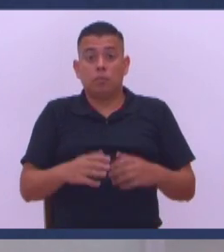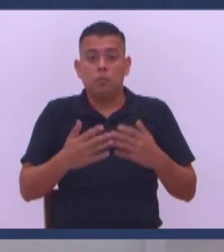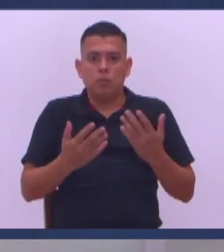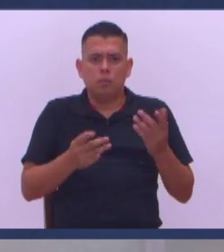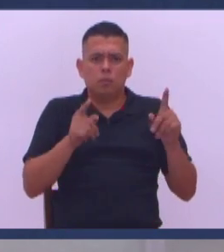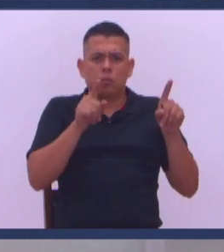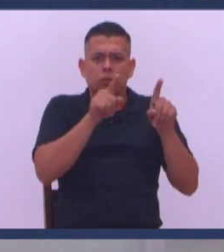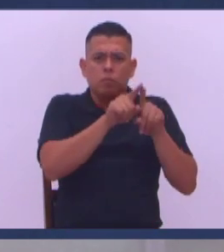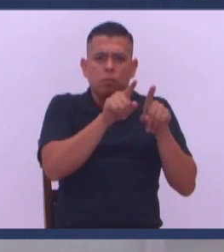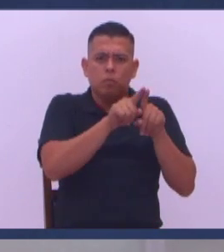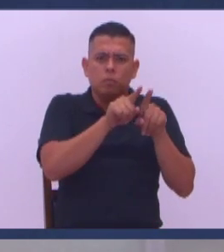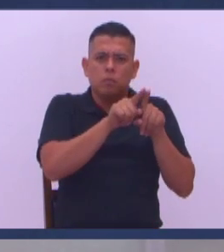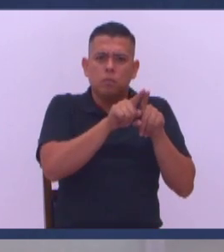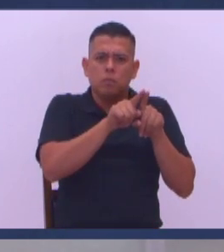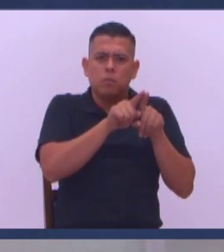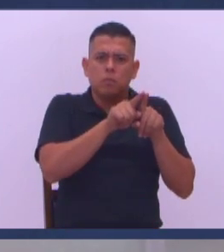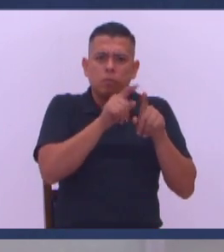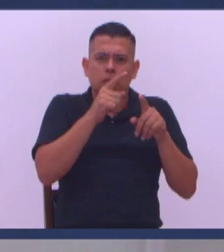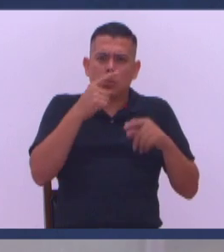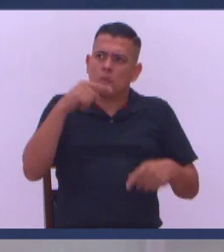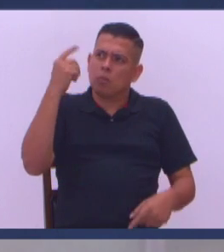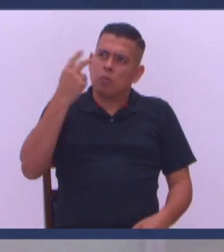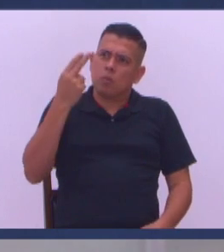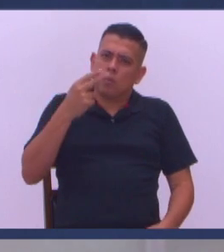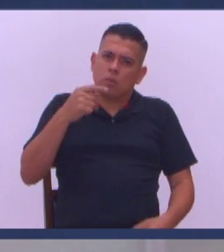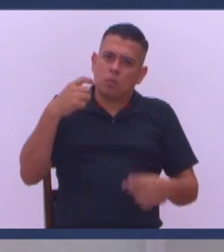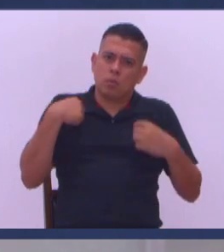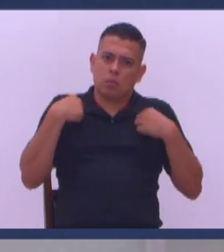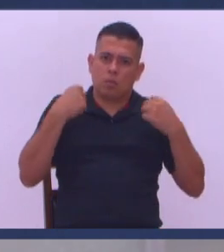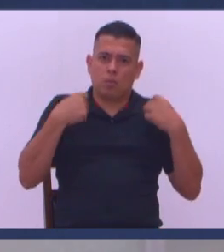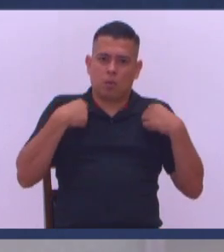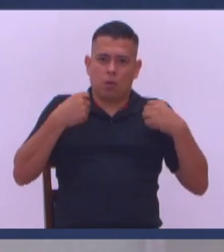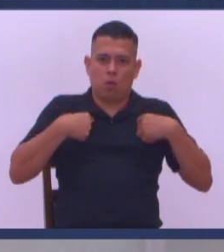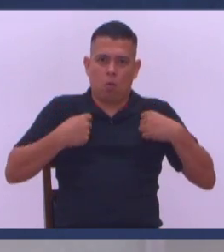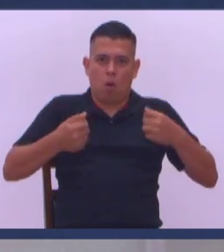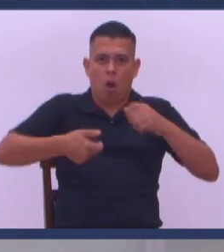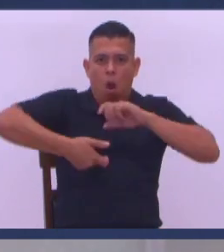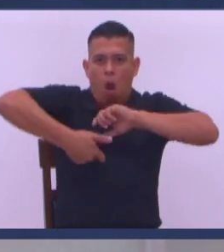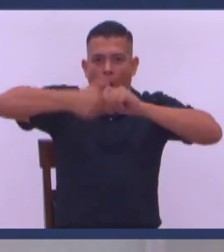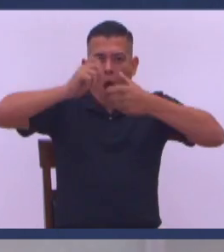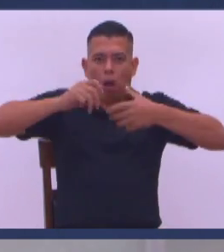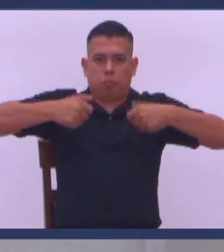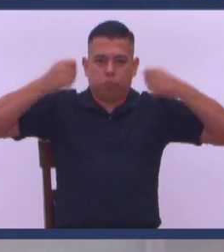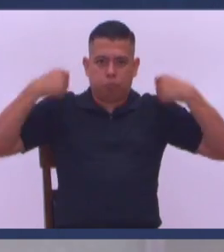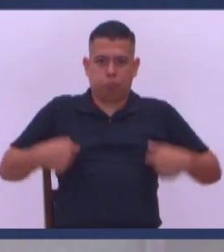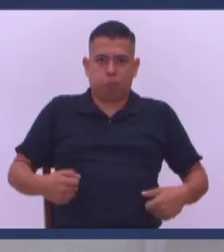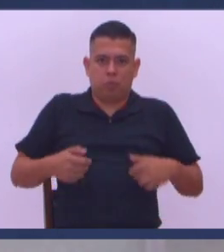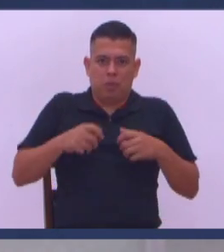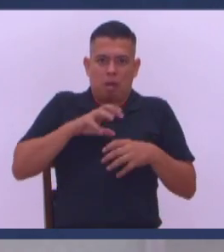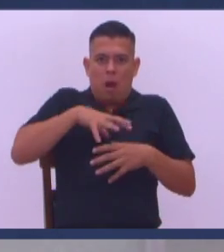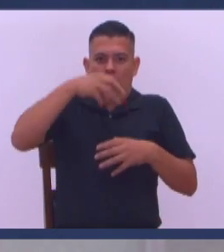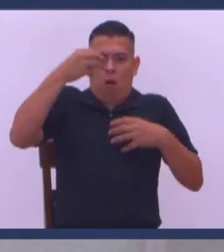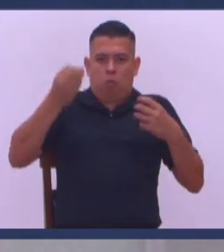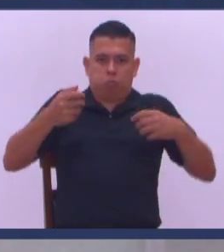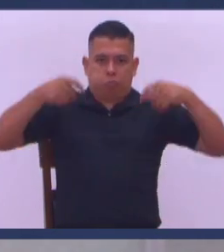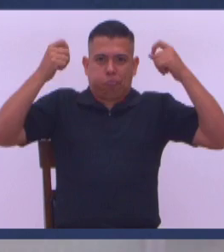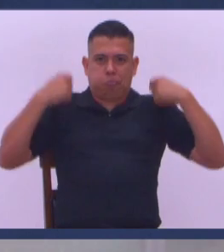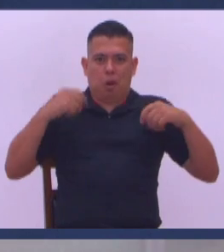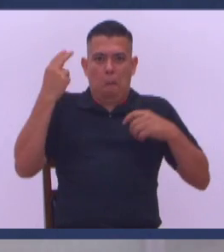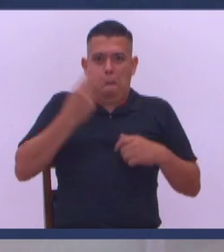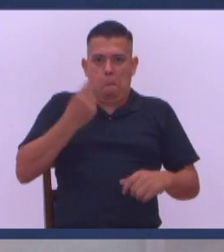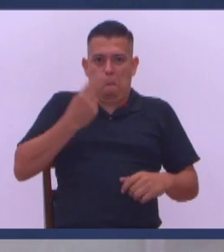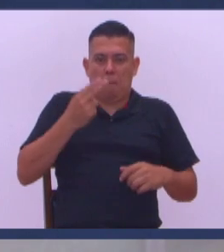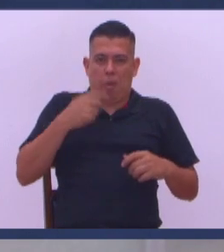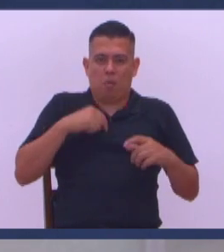Yo vi un hermano Que Espérate No era la camisa Que andaba ayer ¿Y qué hacía? Le daba vuelta Para el otro lado Pero como se andan Poniendo fotos Todo el día